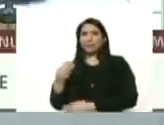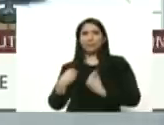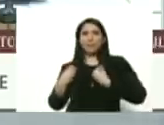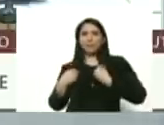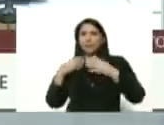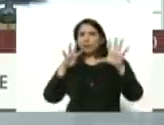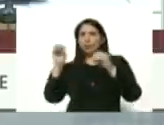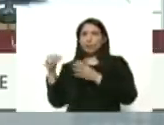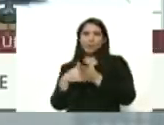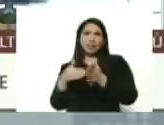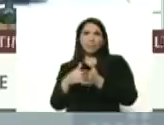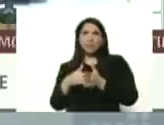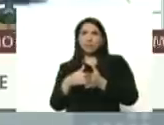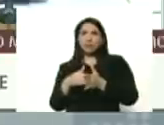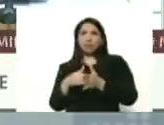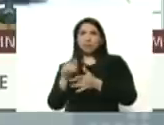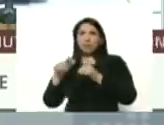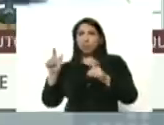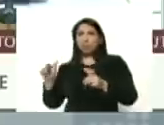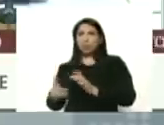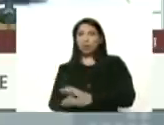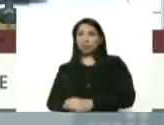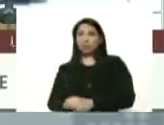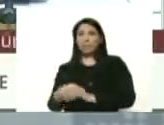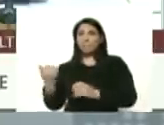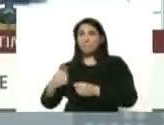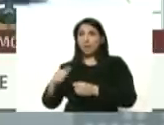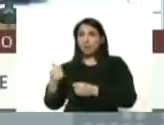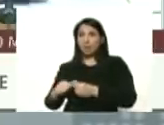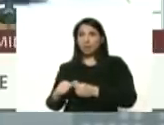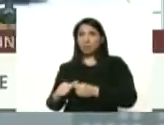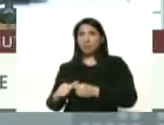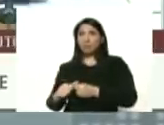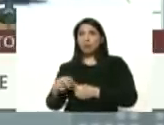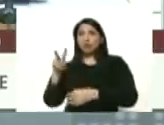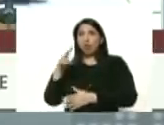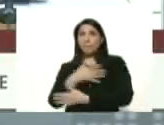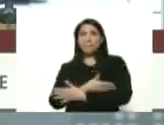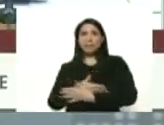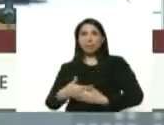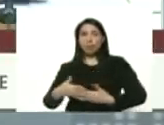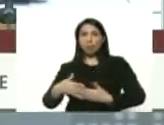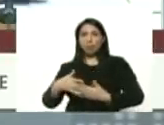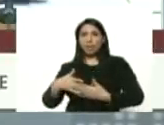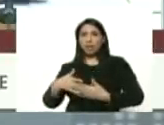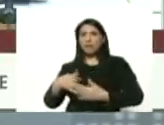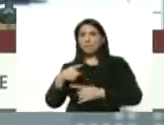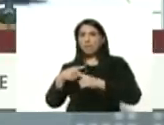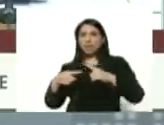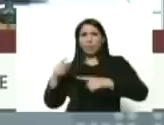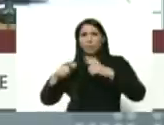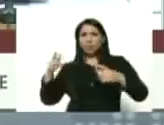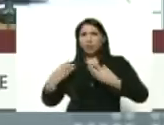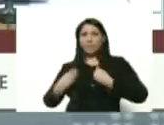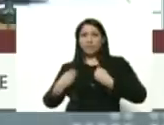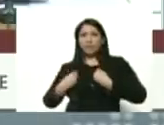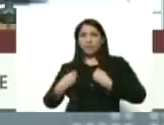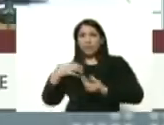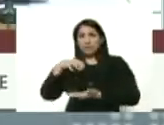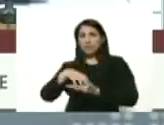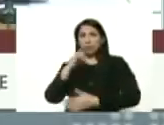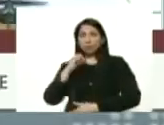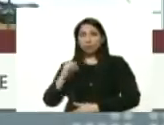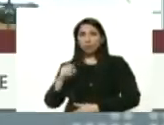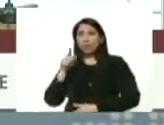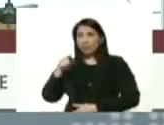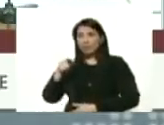mil personas en Maracaibo dos millones y medio de personas son centros muy